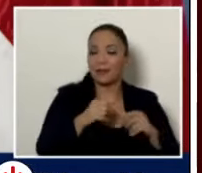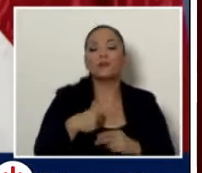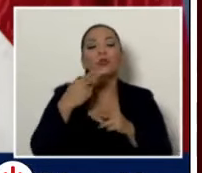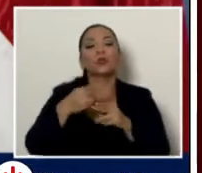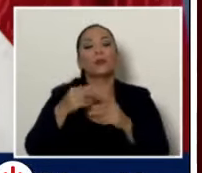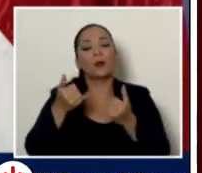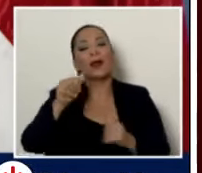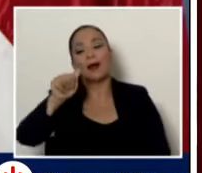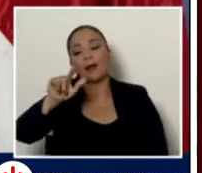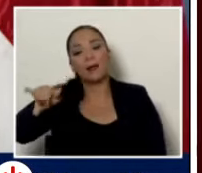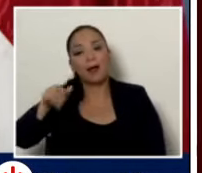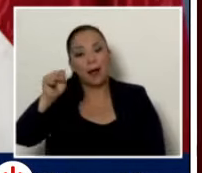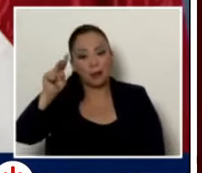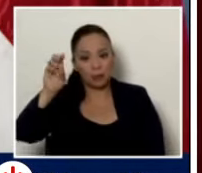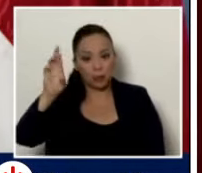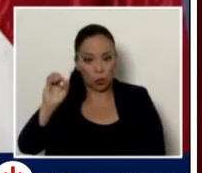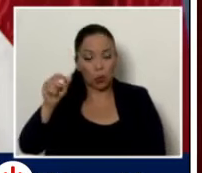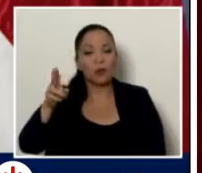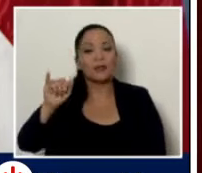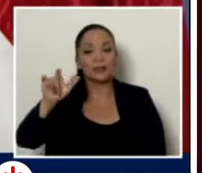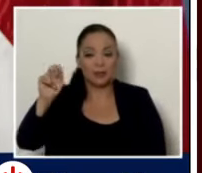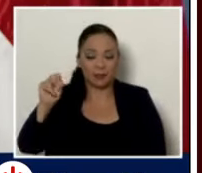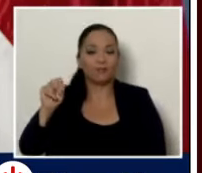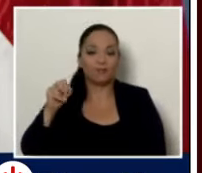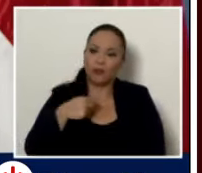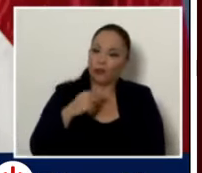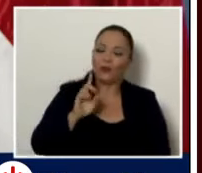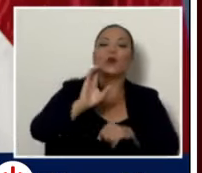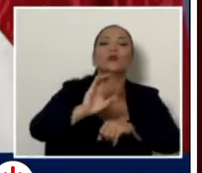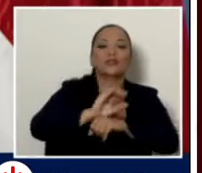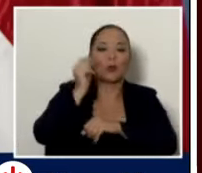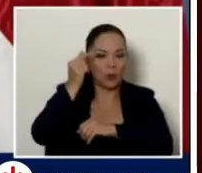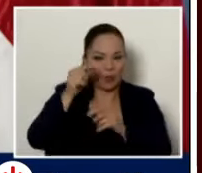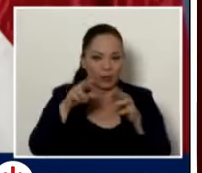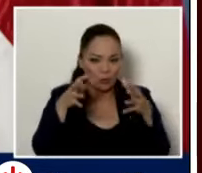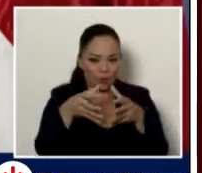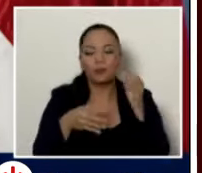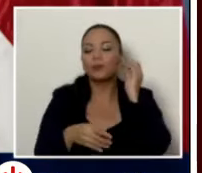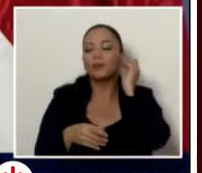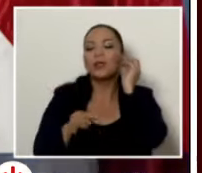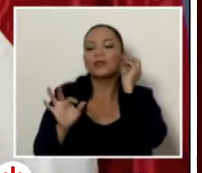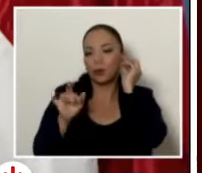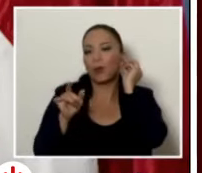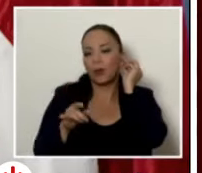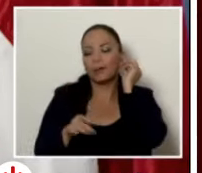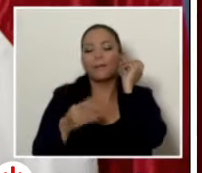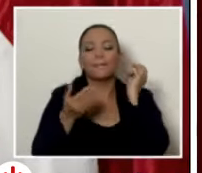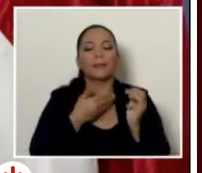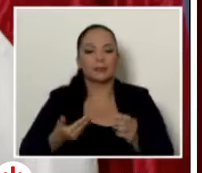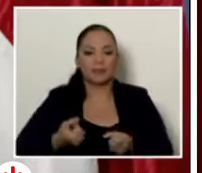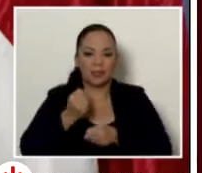Guillén, el Consejo de Gobierno nombró a don Alejandro Guillén, la presidencia ejecutiva.